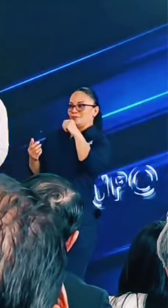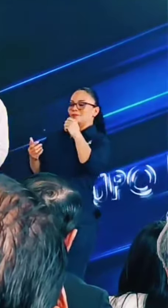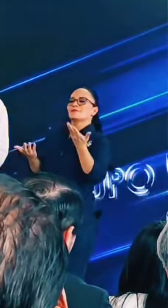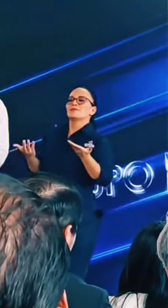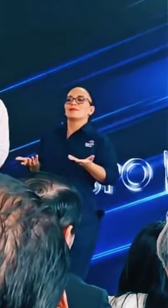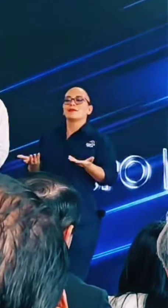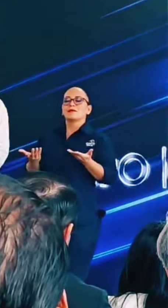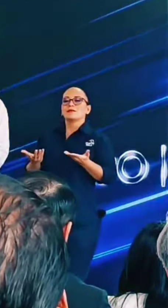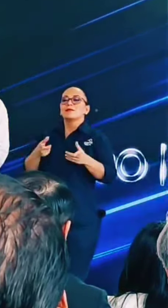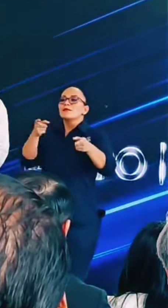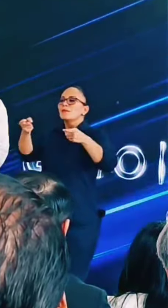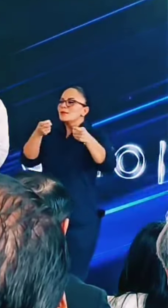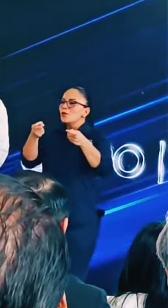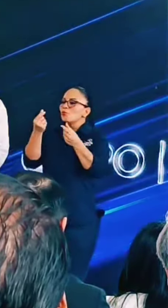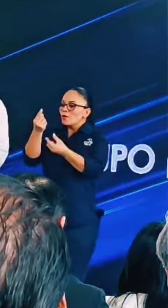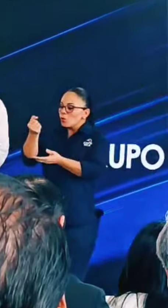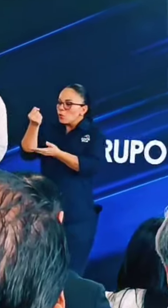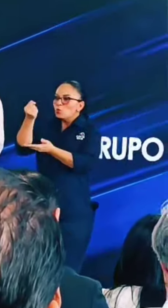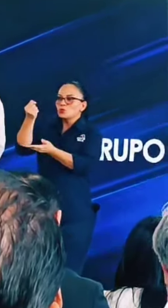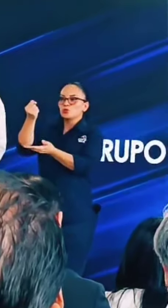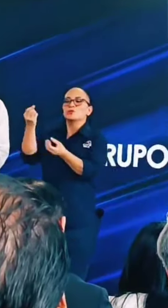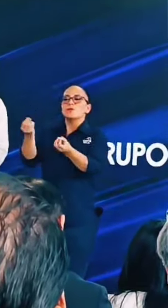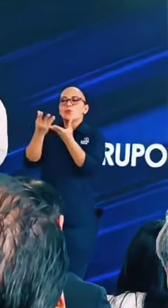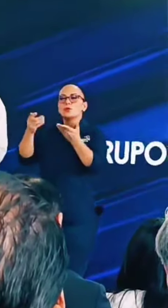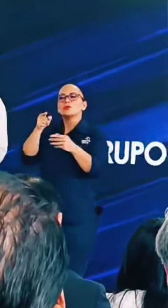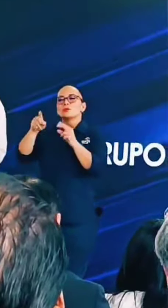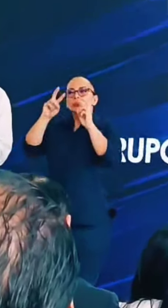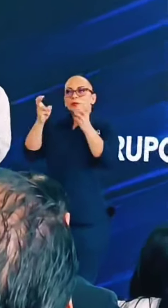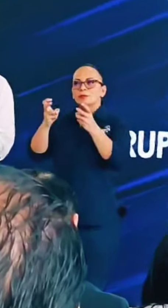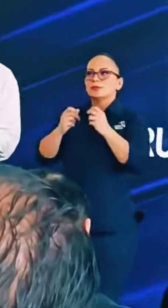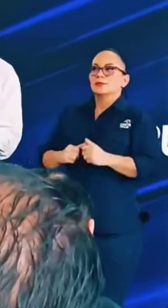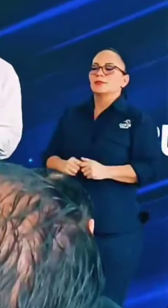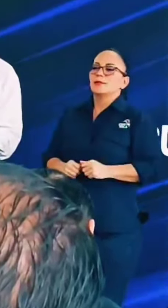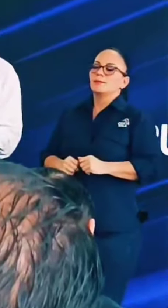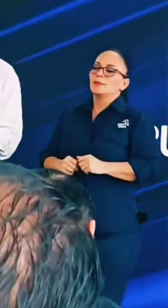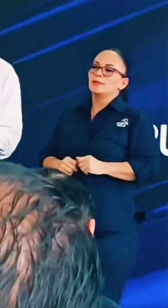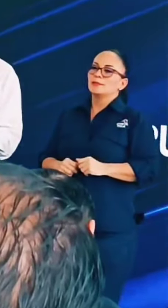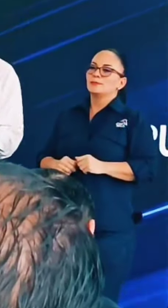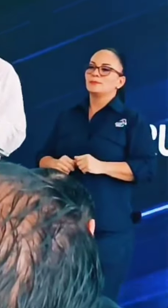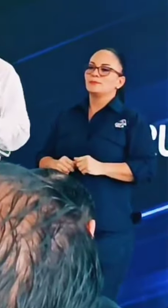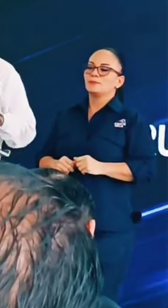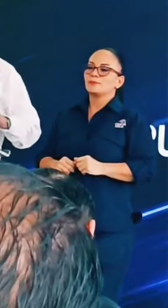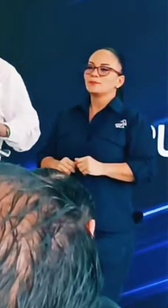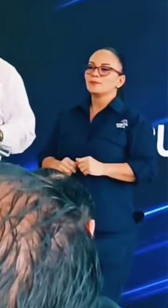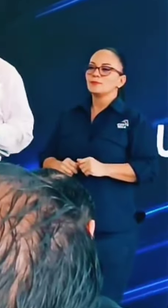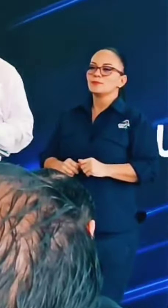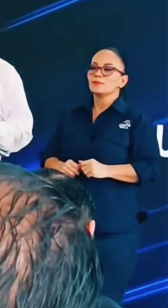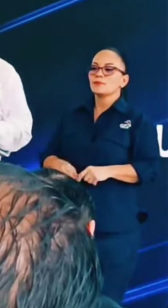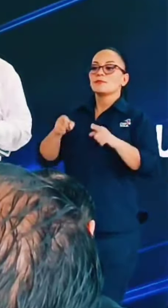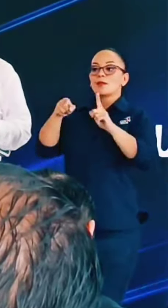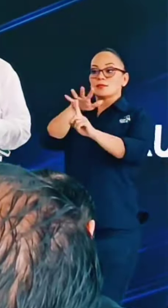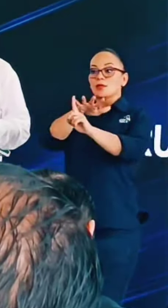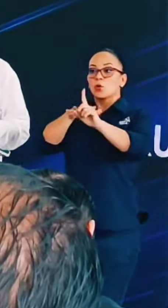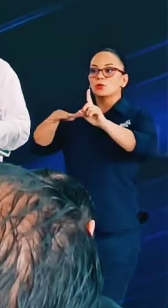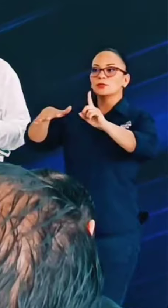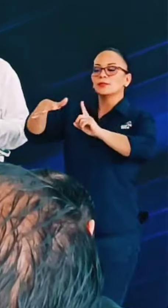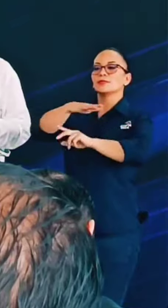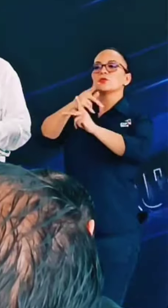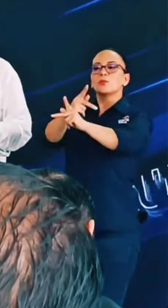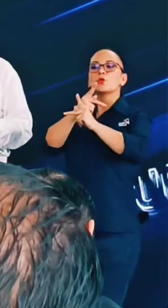Entonces, el manejo de los recursos públicos es un tema que en este contexto de